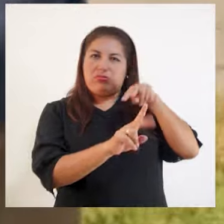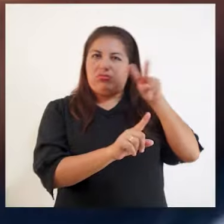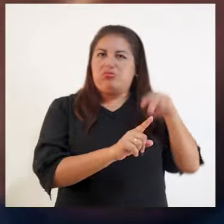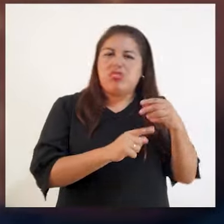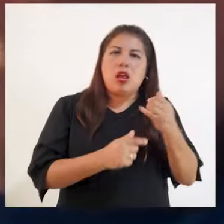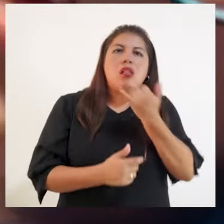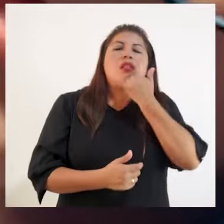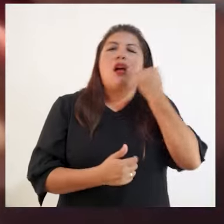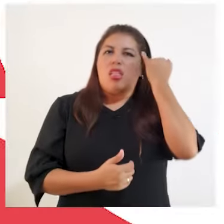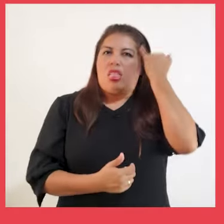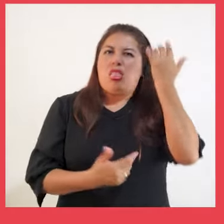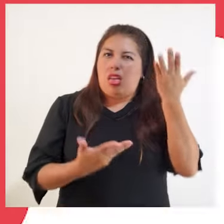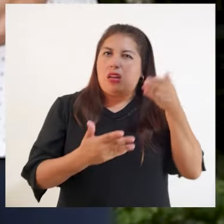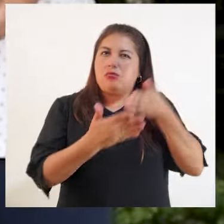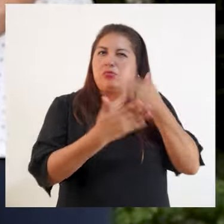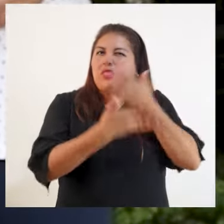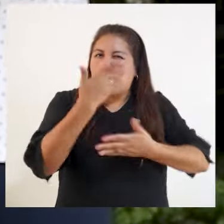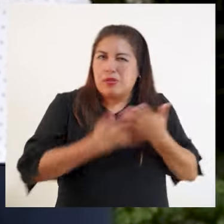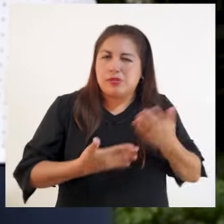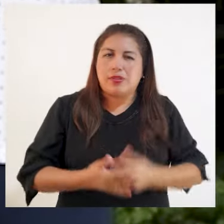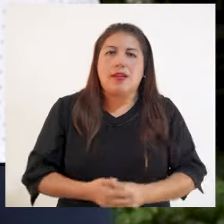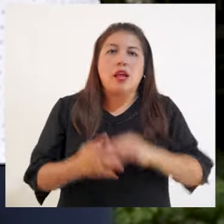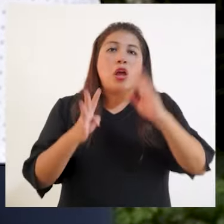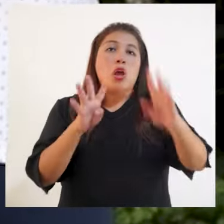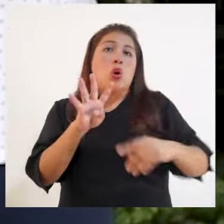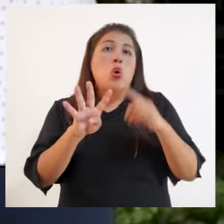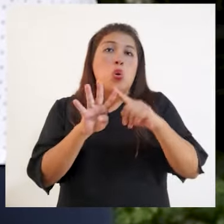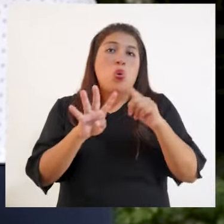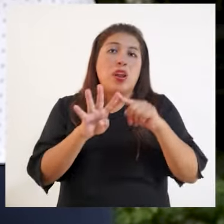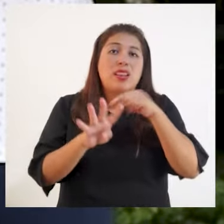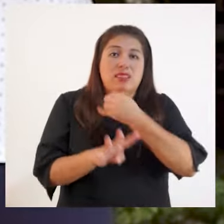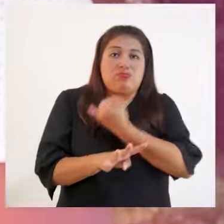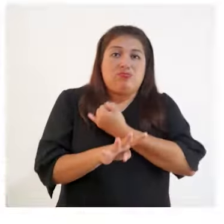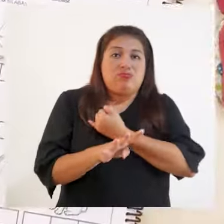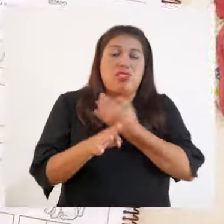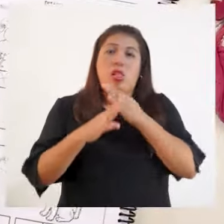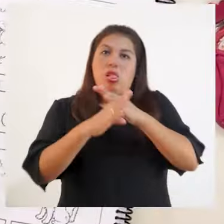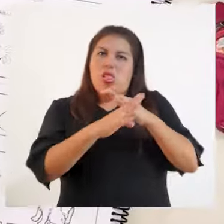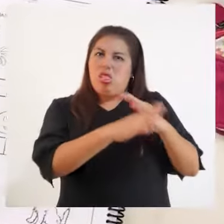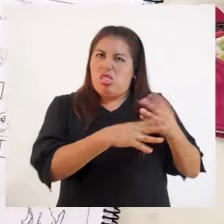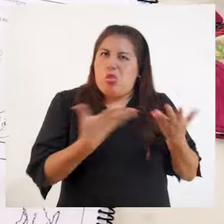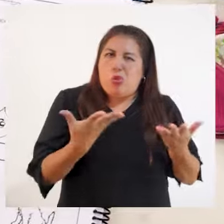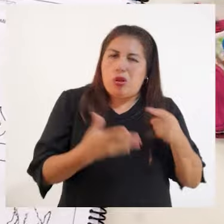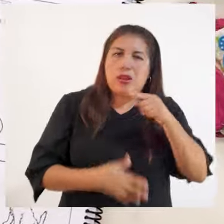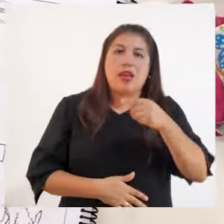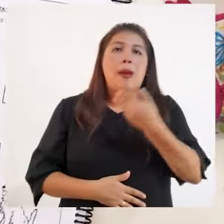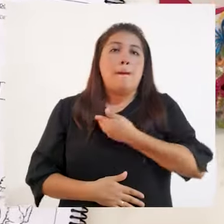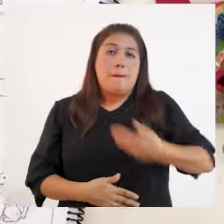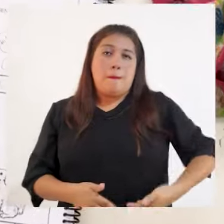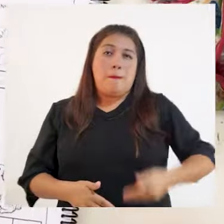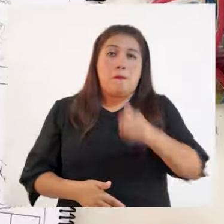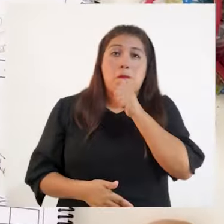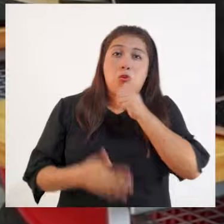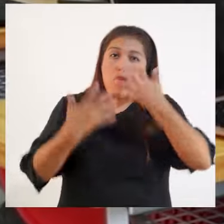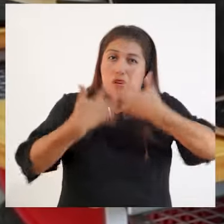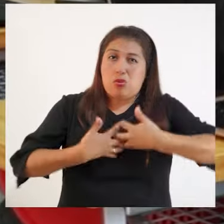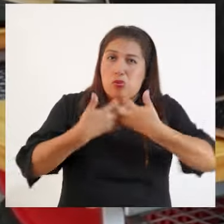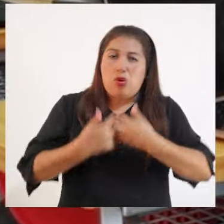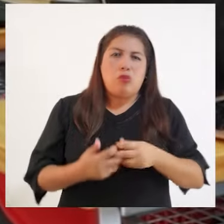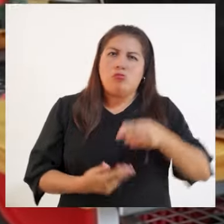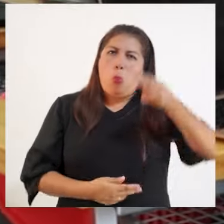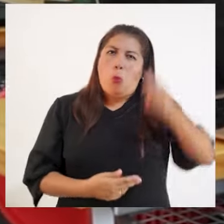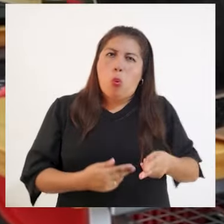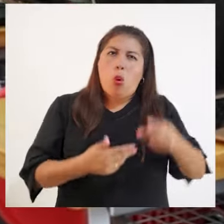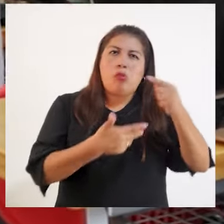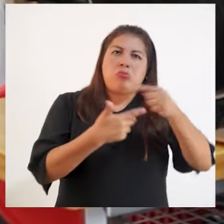persona por su discapacidad. 4. Barreras institucionales. Las organizaciones públicas y privadas no deben